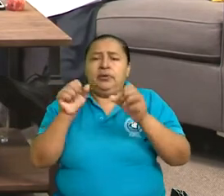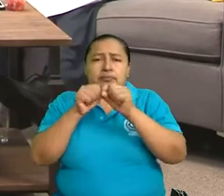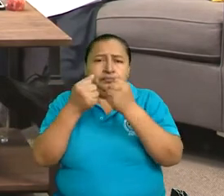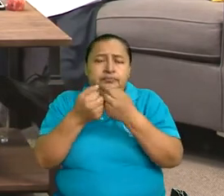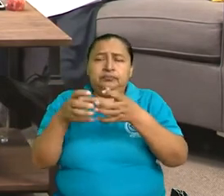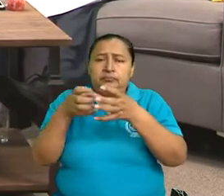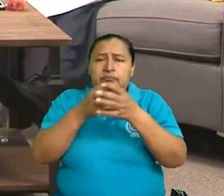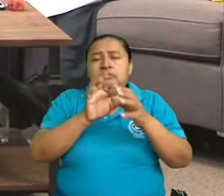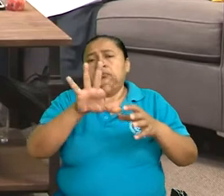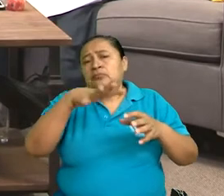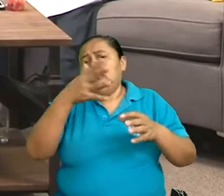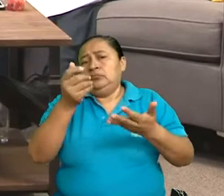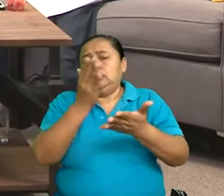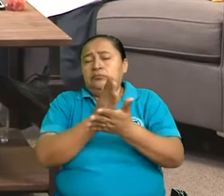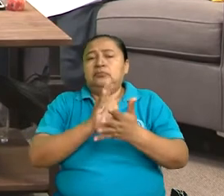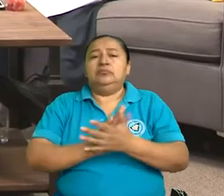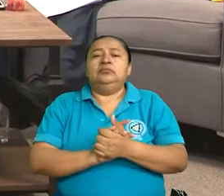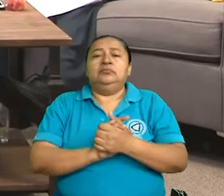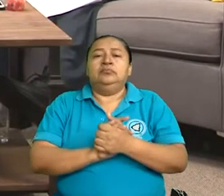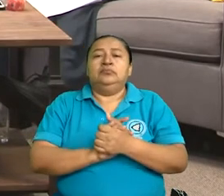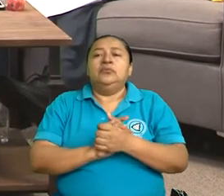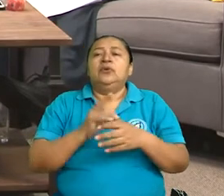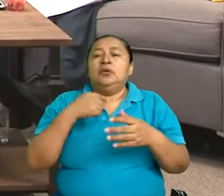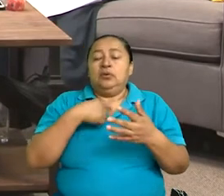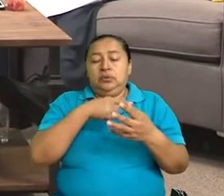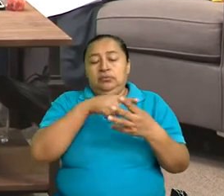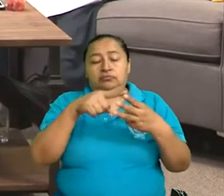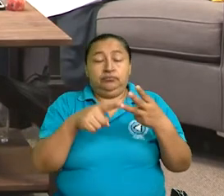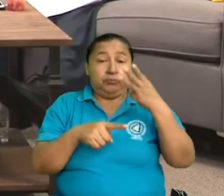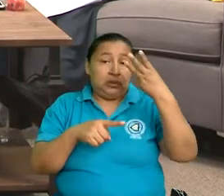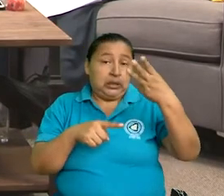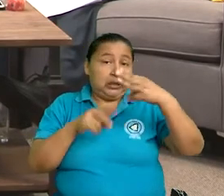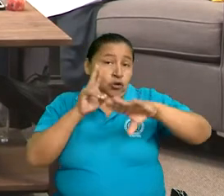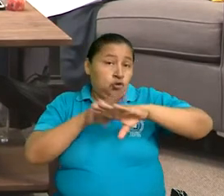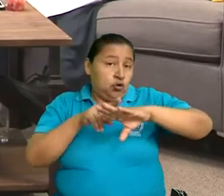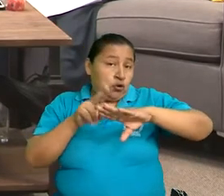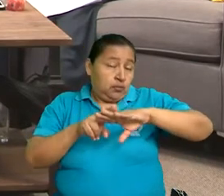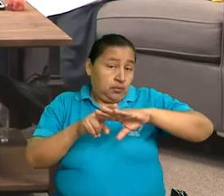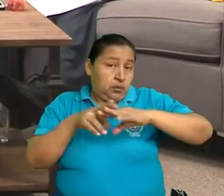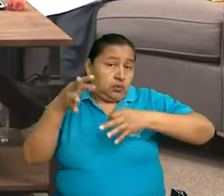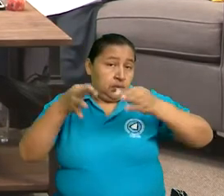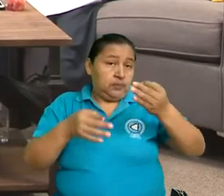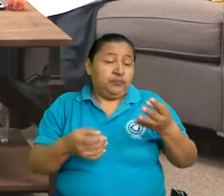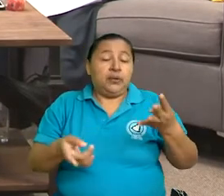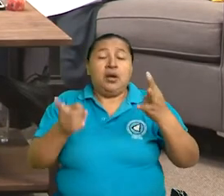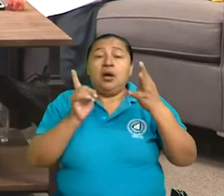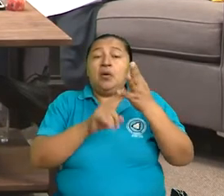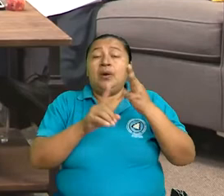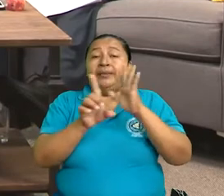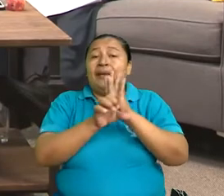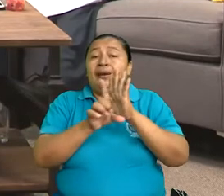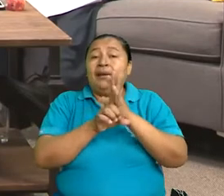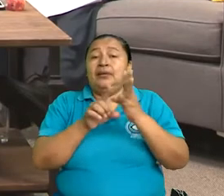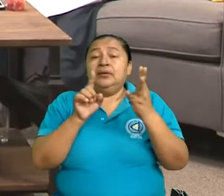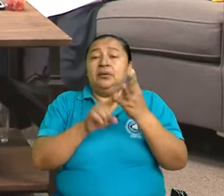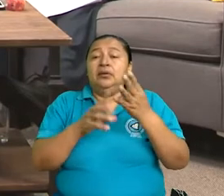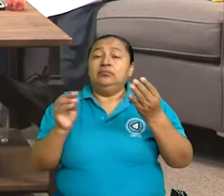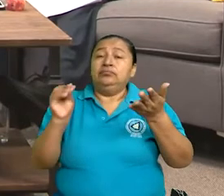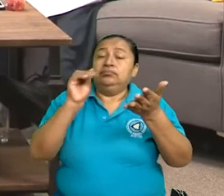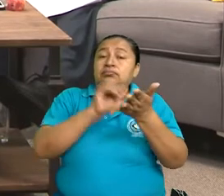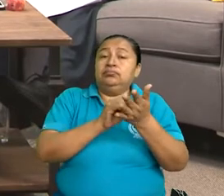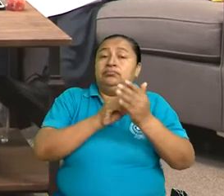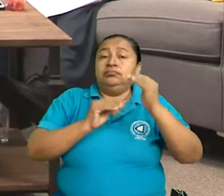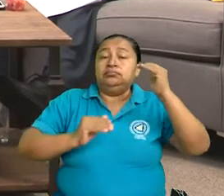entre otras disposiciones. Ya te voy mencionando tres normas jurídicas. Mencionemos una cuarta ley que integra este digesto,